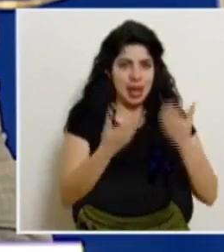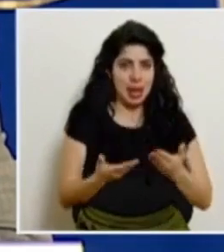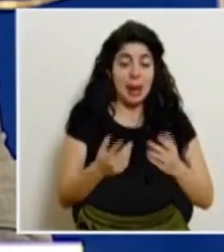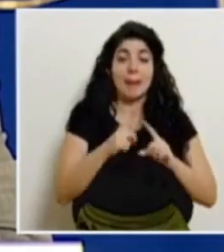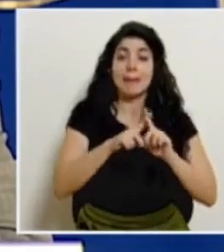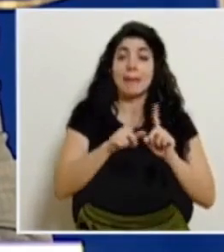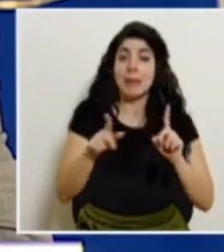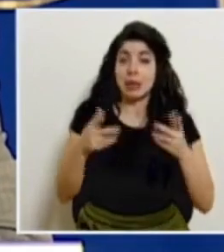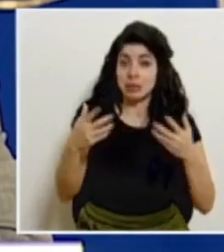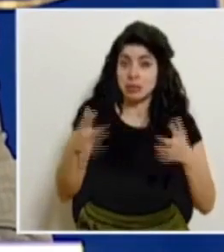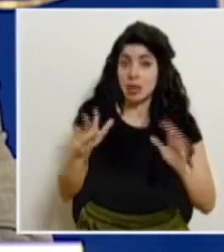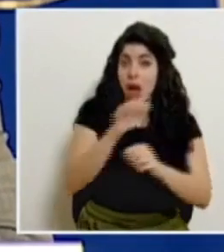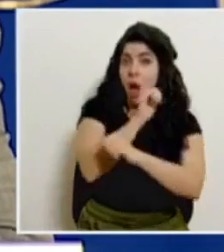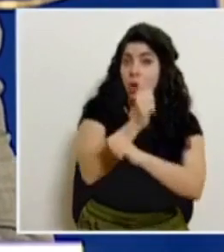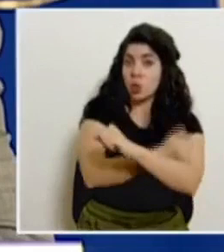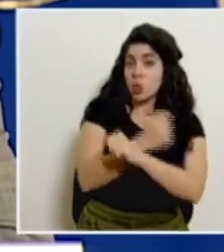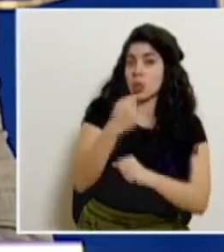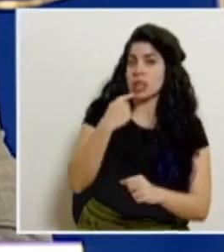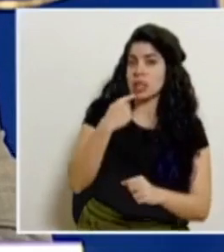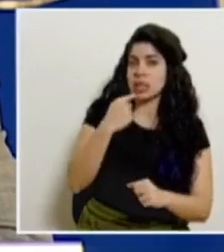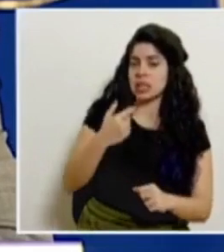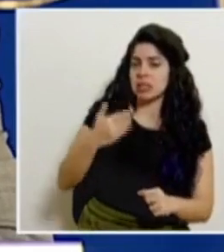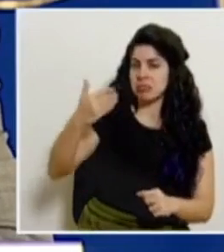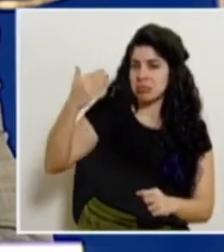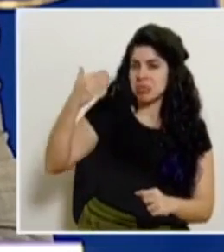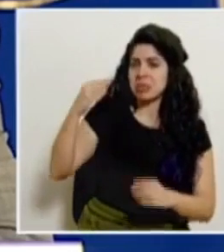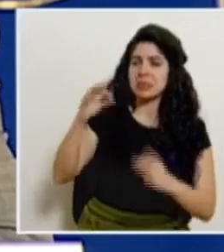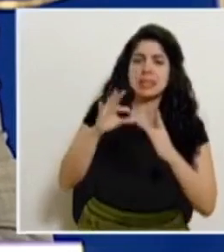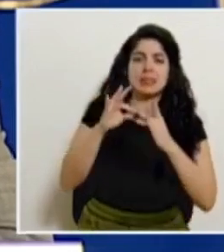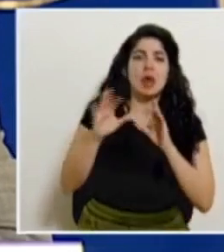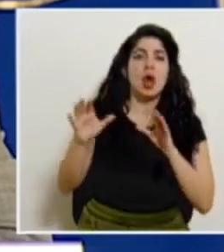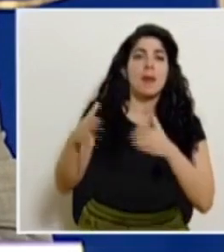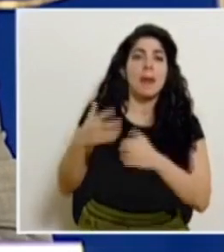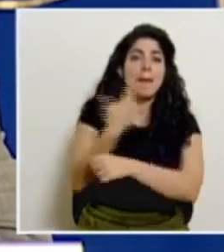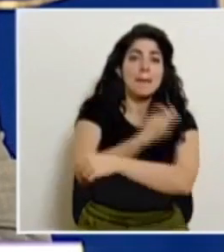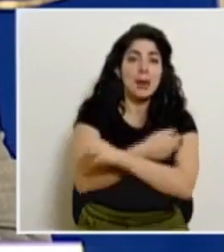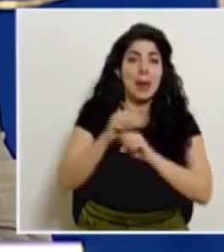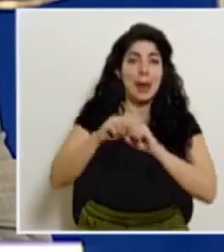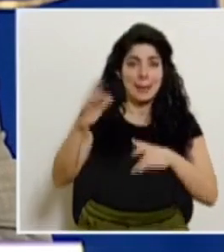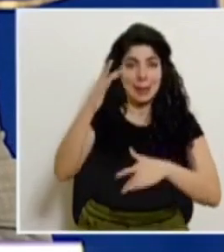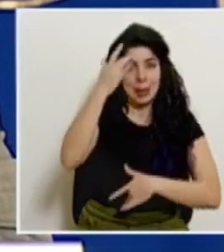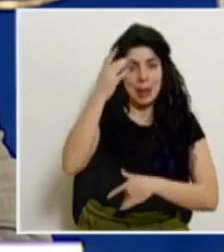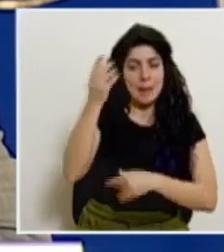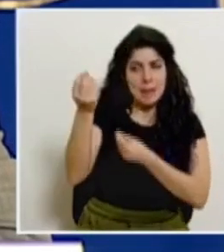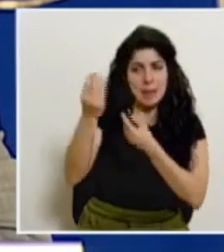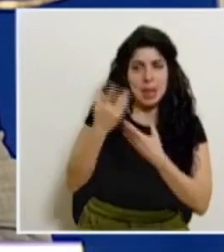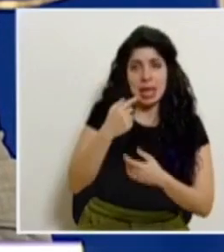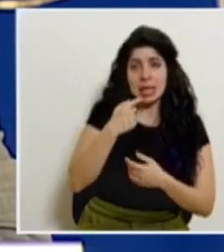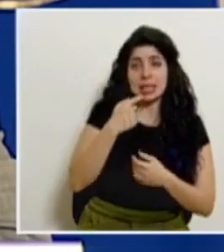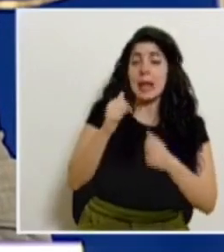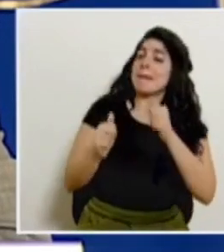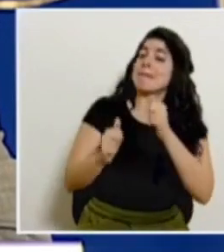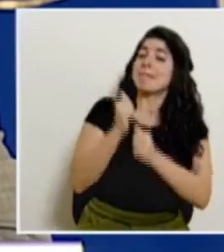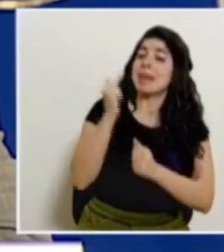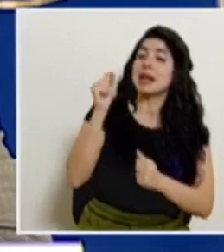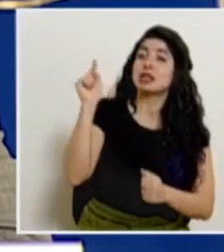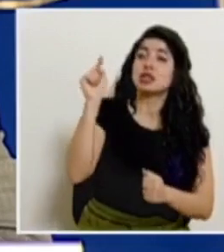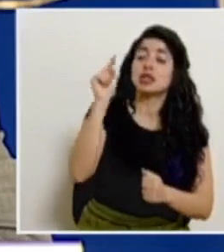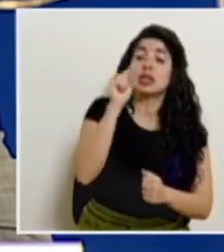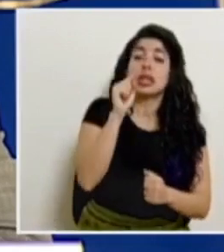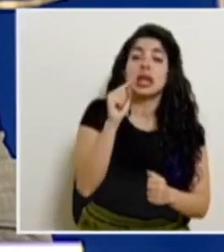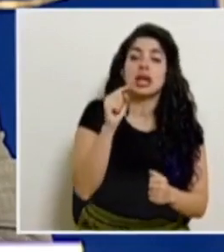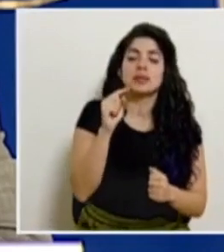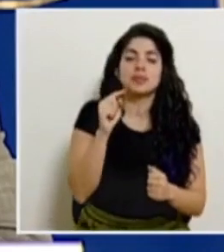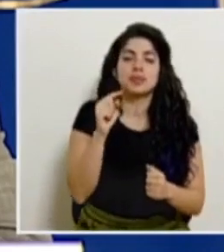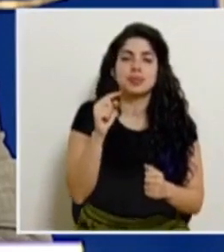autoridades han mencionado en otros momentos, sobre todo las de la Comisión de Vacunación y Epidemiología, que en la mayoría de los casos la opción